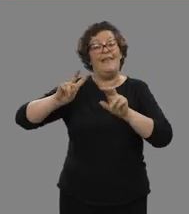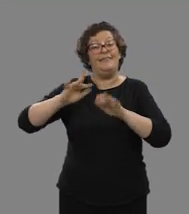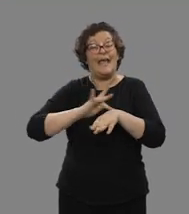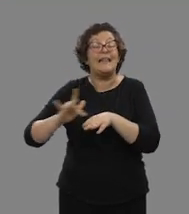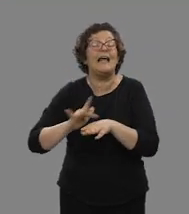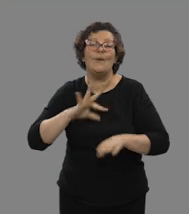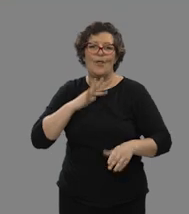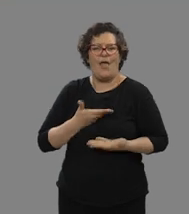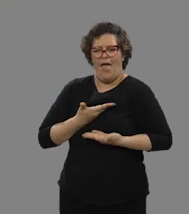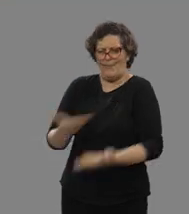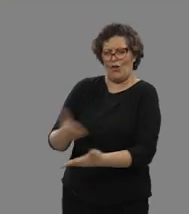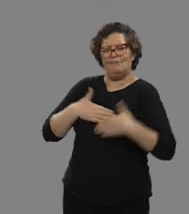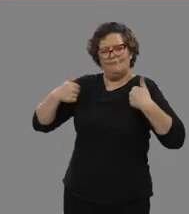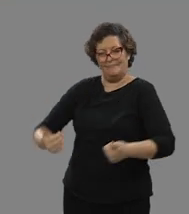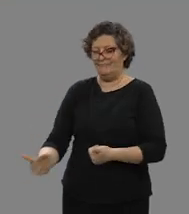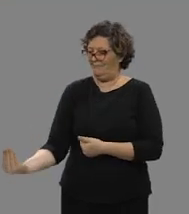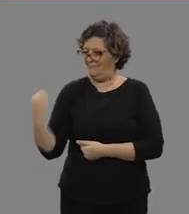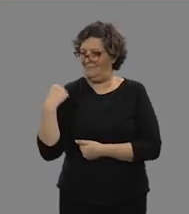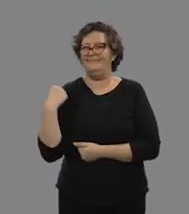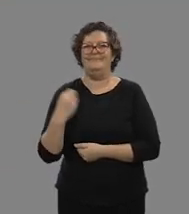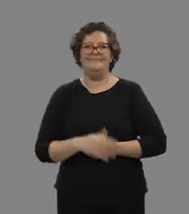todo aquello que necesites. Cuenta con nosotros.